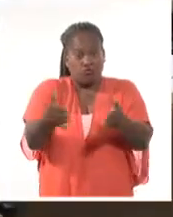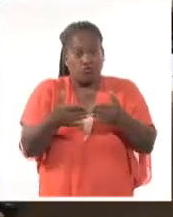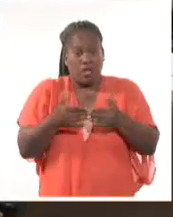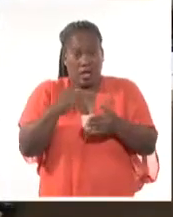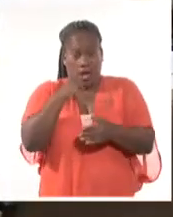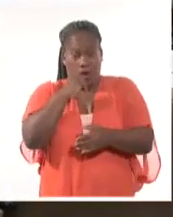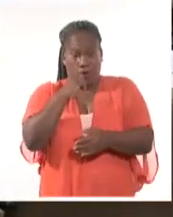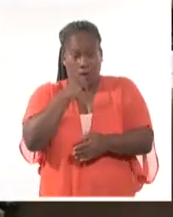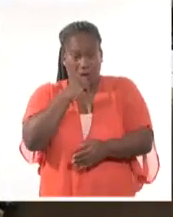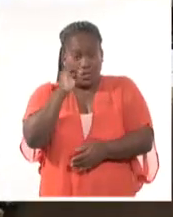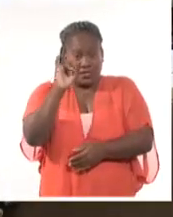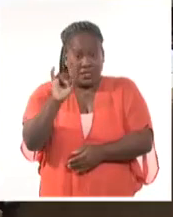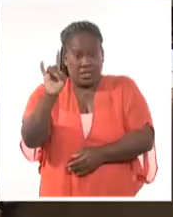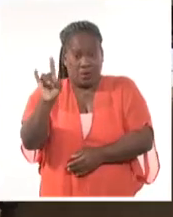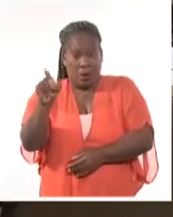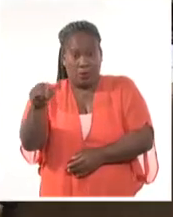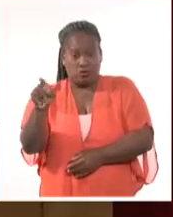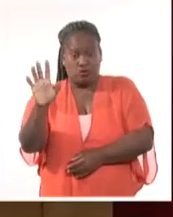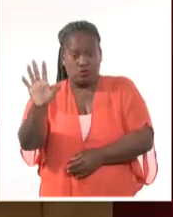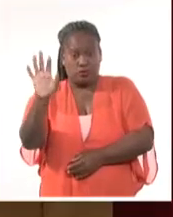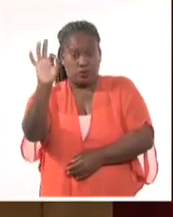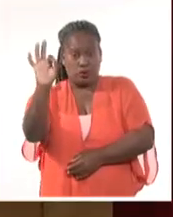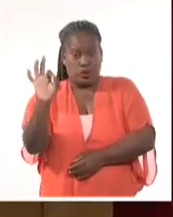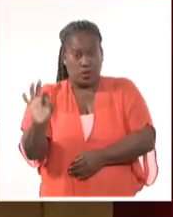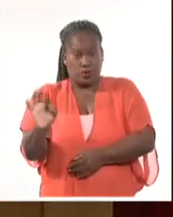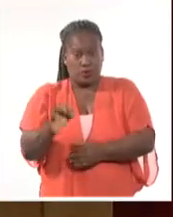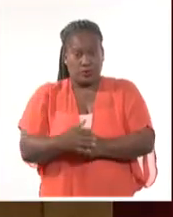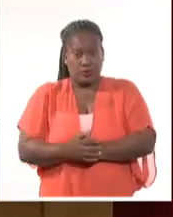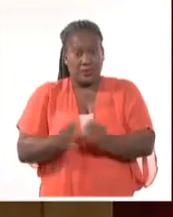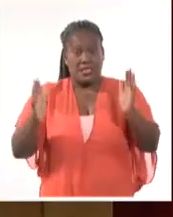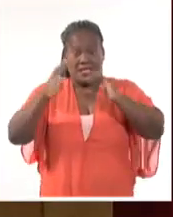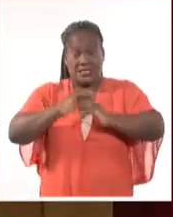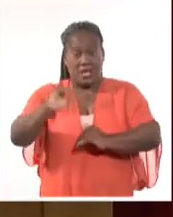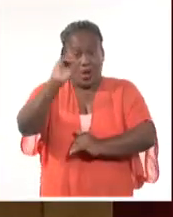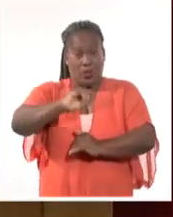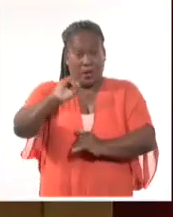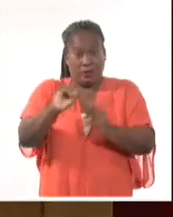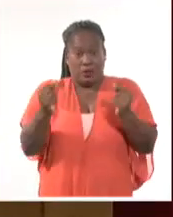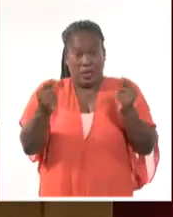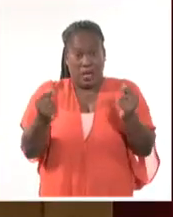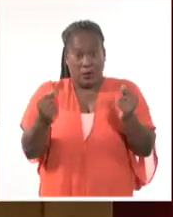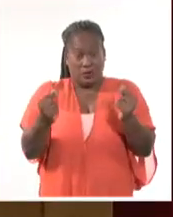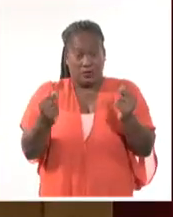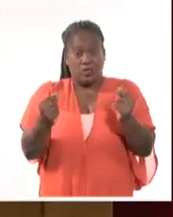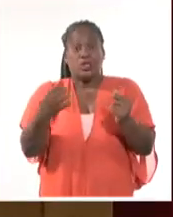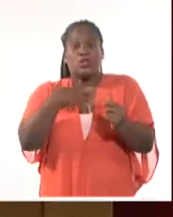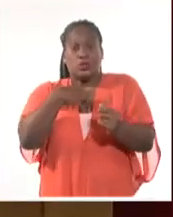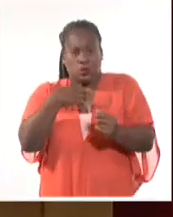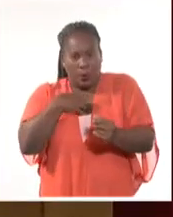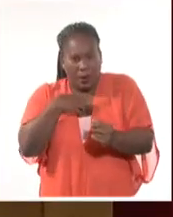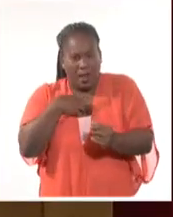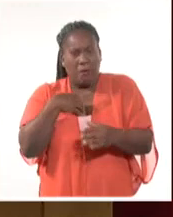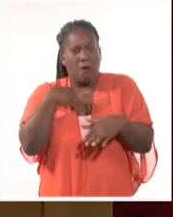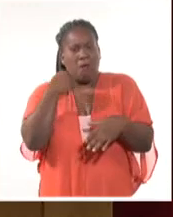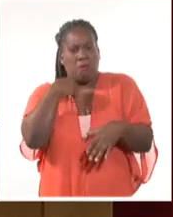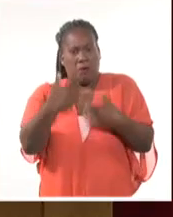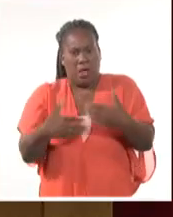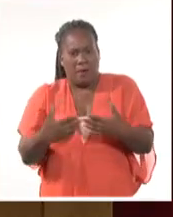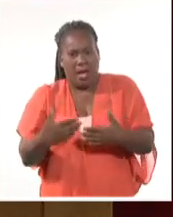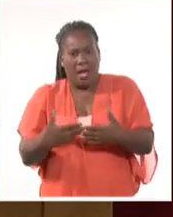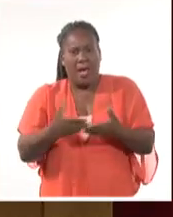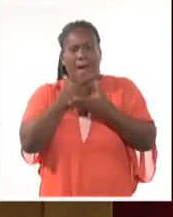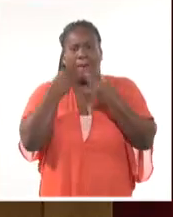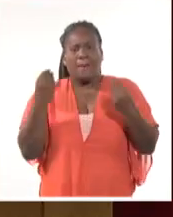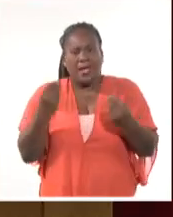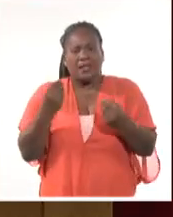un 69.5%. Sin ordenamiento monetario, tuviéramos escasez. Tuviéramos pérdida de la capacidad